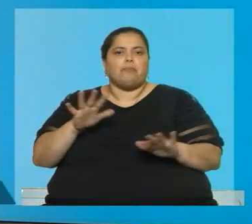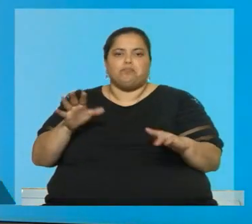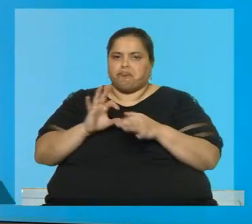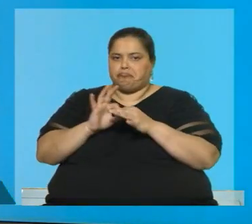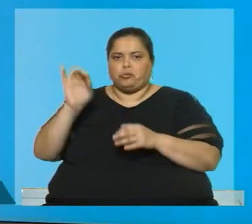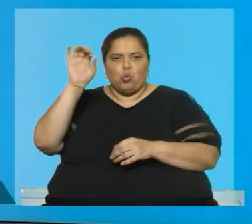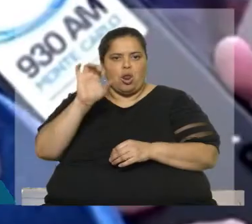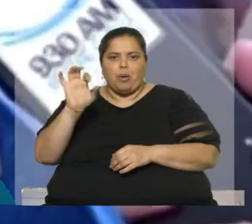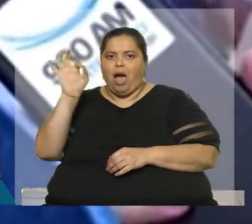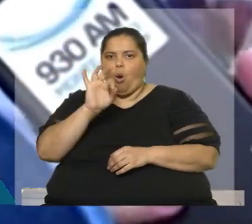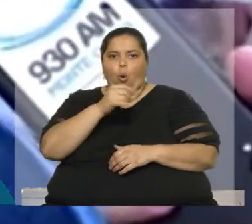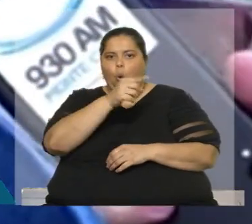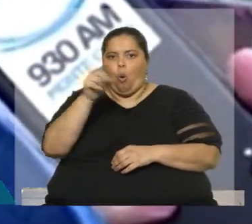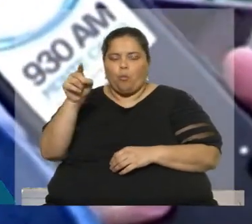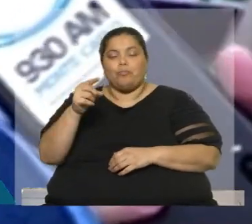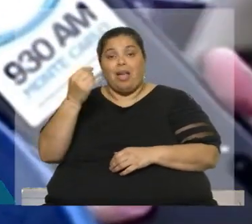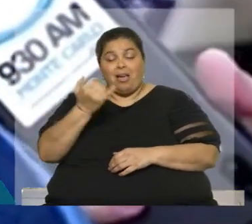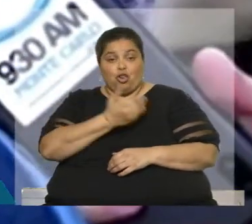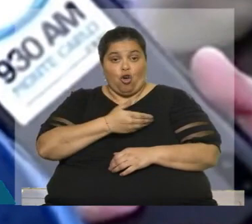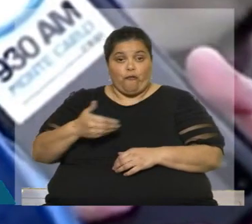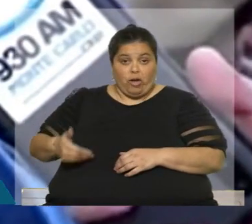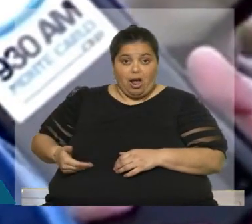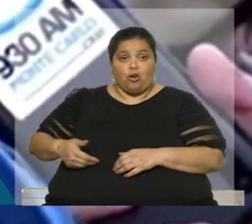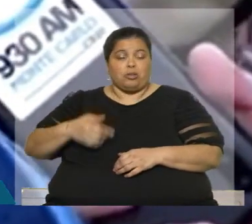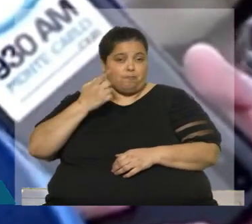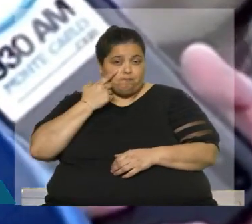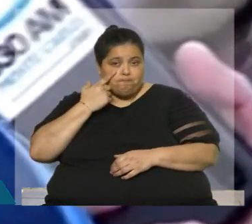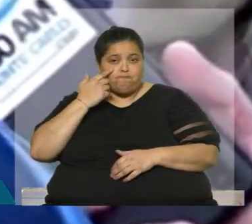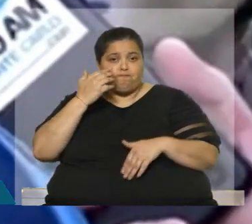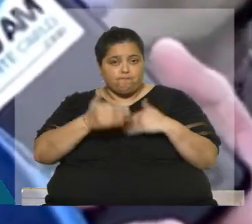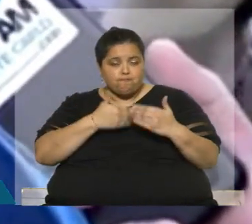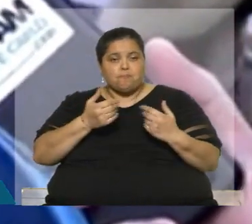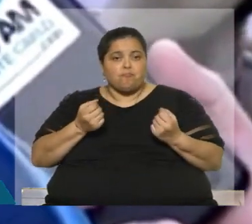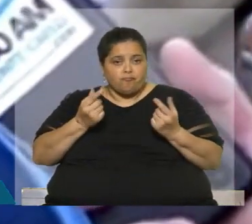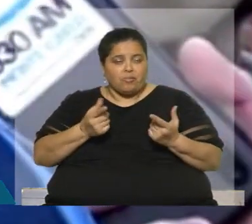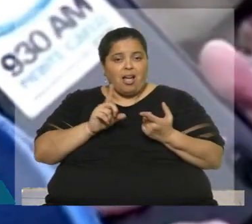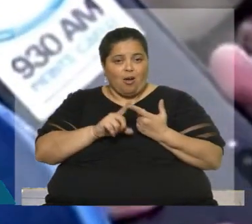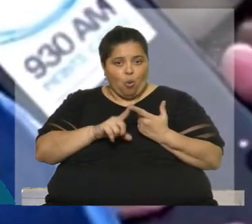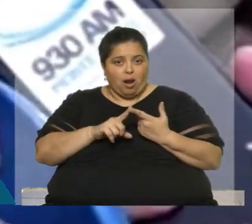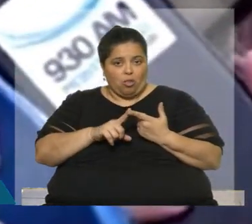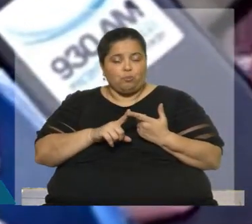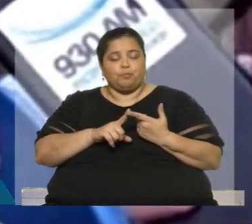Hay muchos gobiernos que están intentando establecer un acuerdo de este tipo.